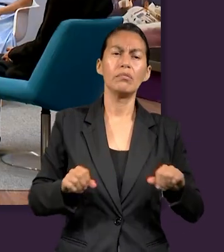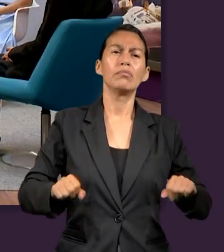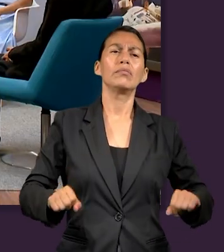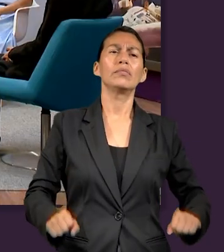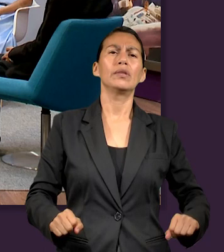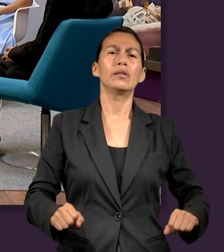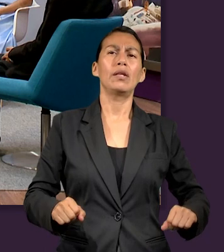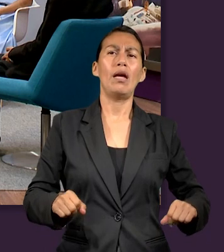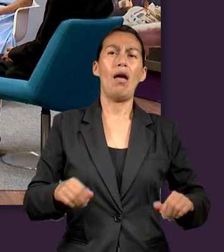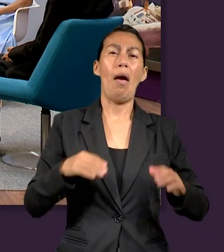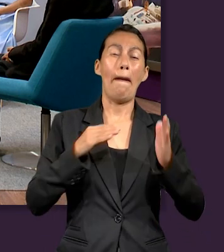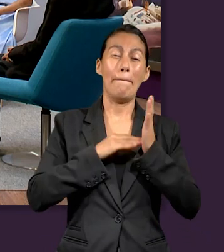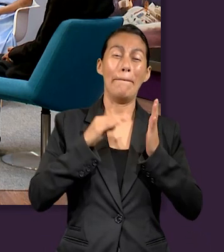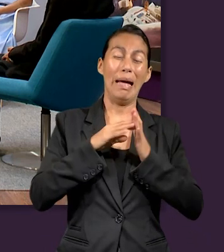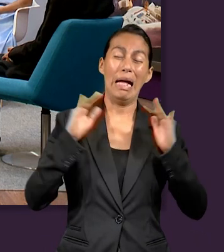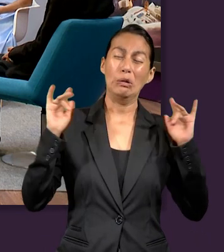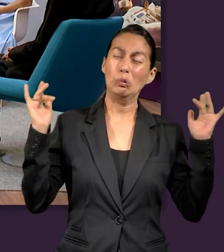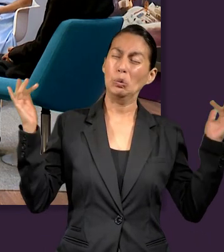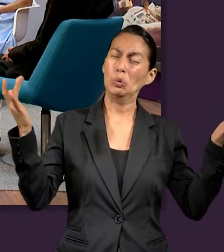le sirven.